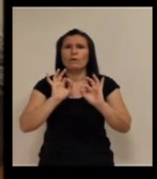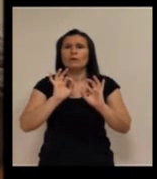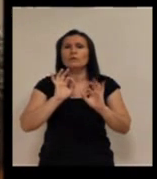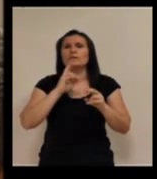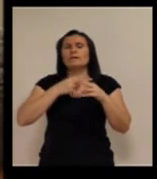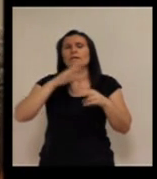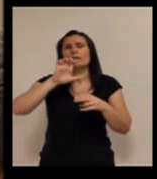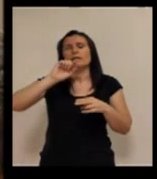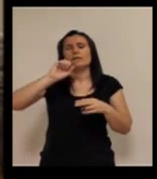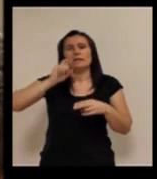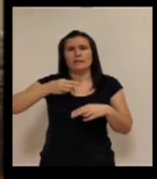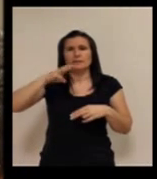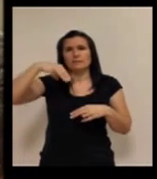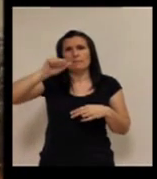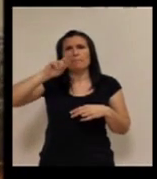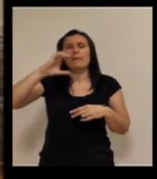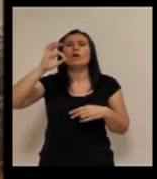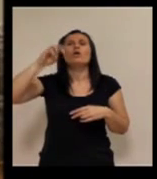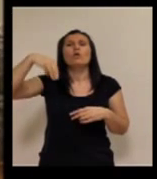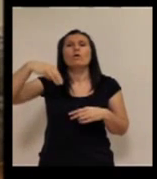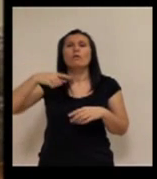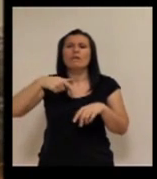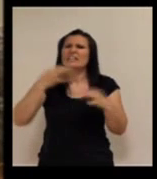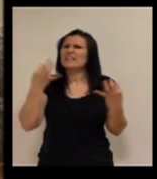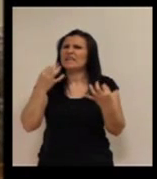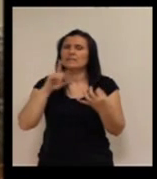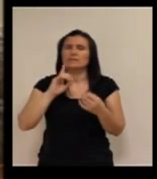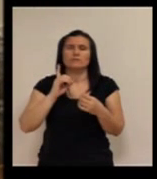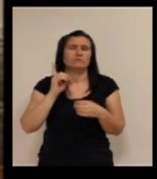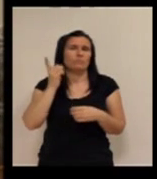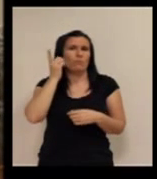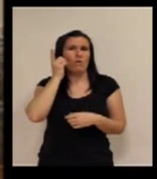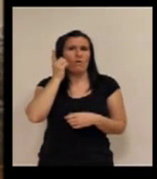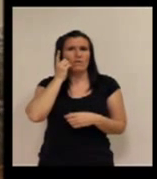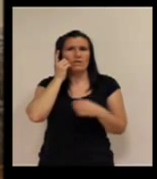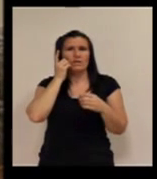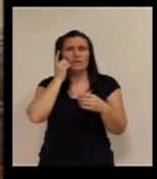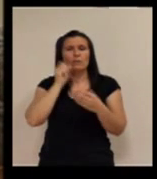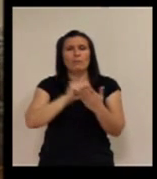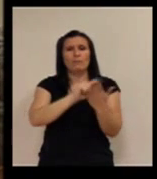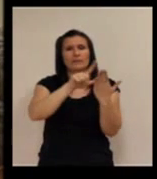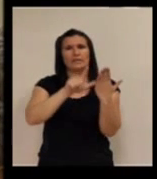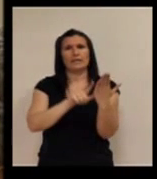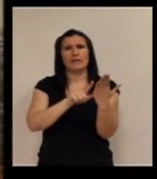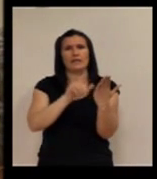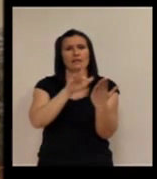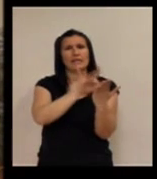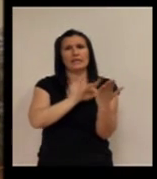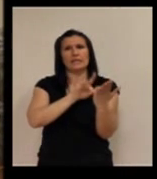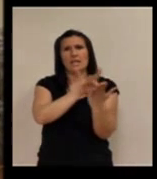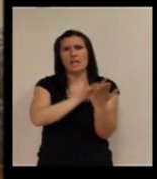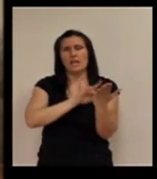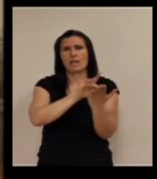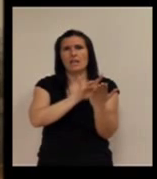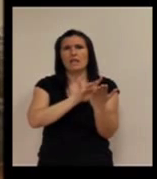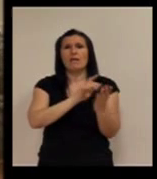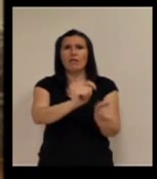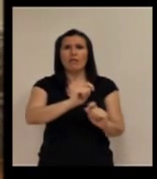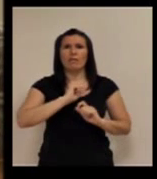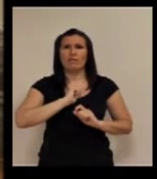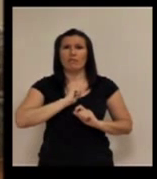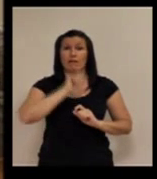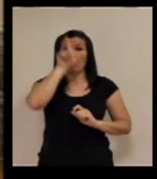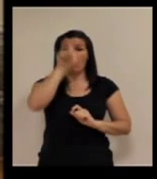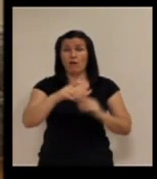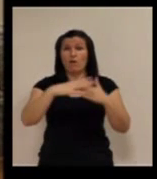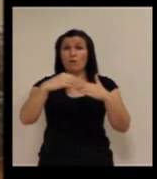denomina SmartCon y básicamente es un teléfono móvil con una pantalla táctil que permite al usuario de una